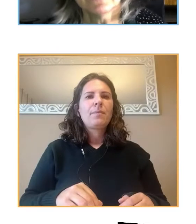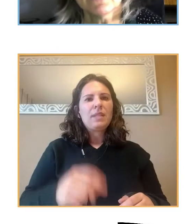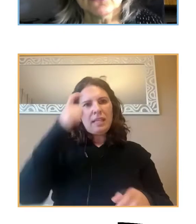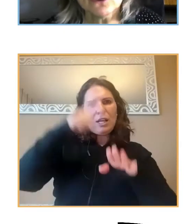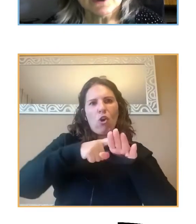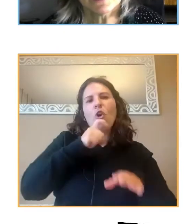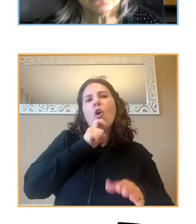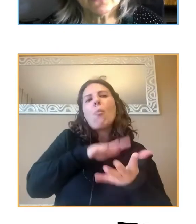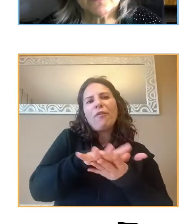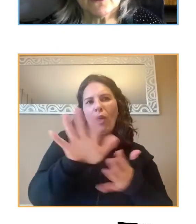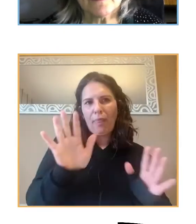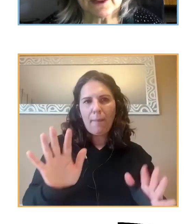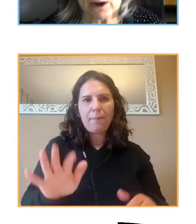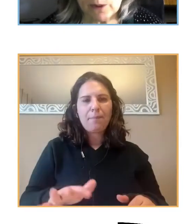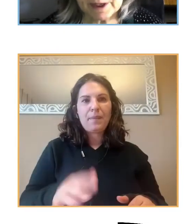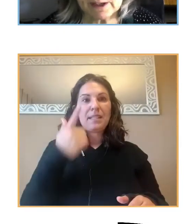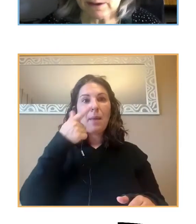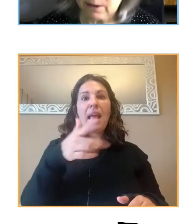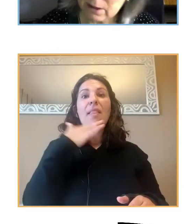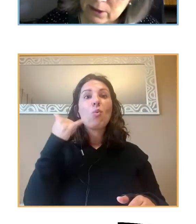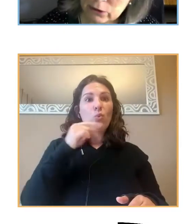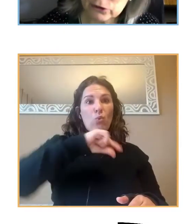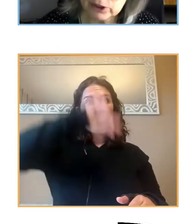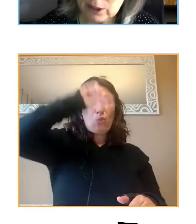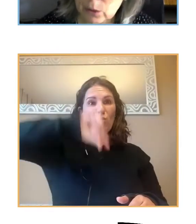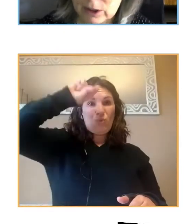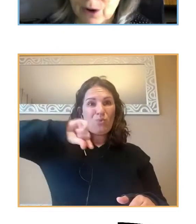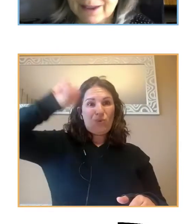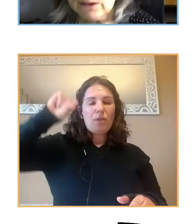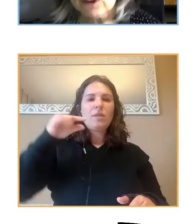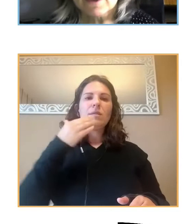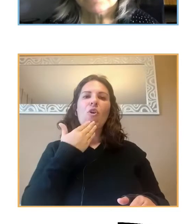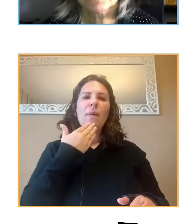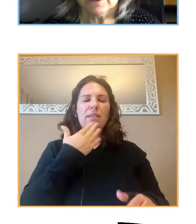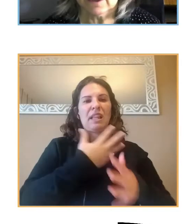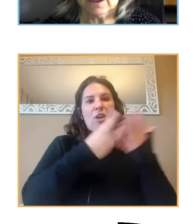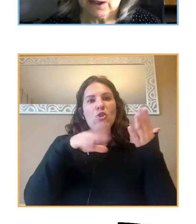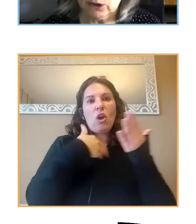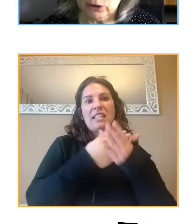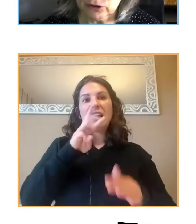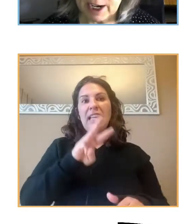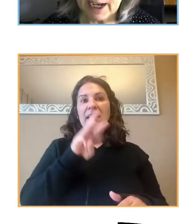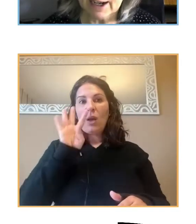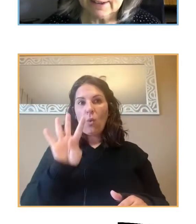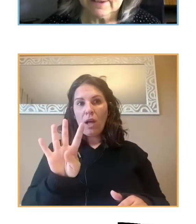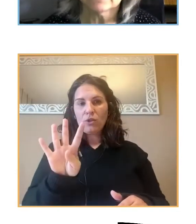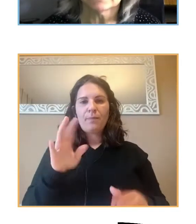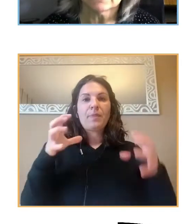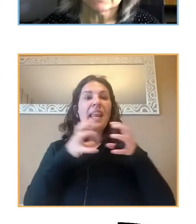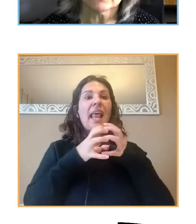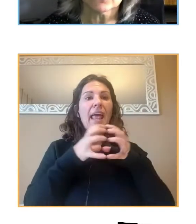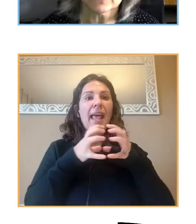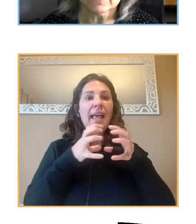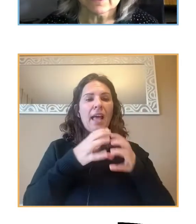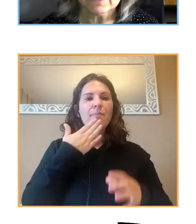en azul, el grupo de jóvenes entre 18 y 34 años, los naranjas de